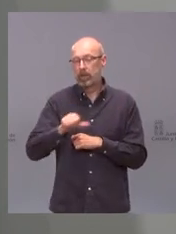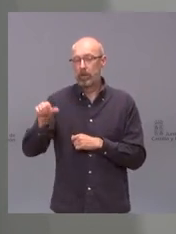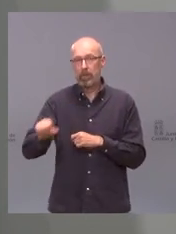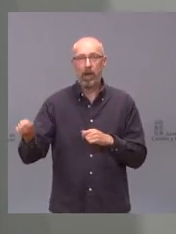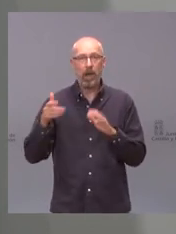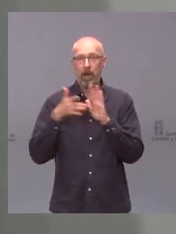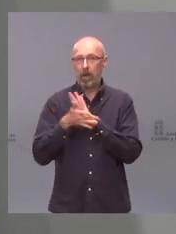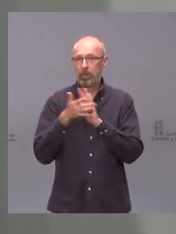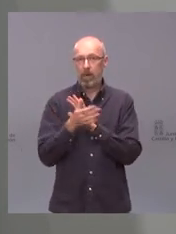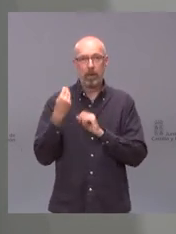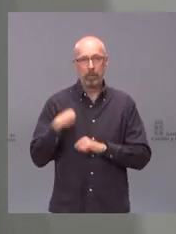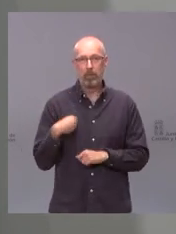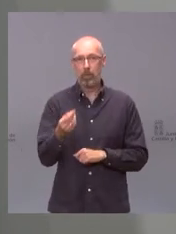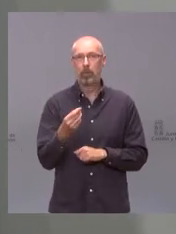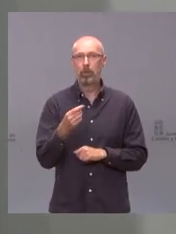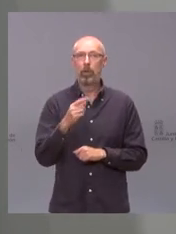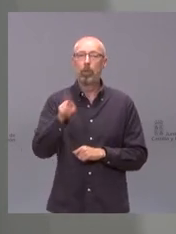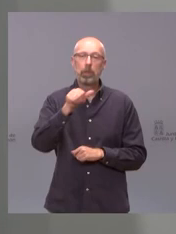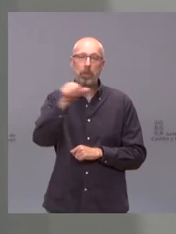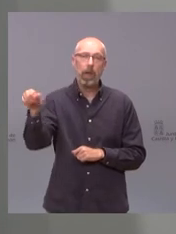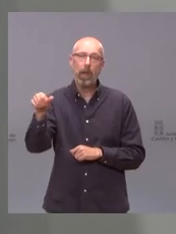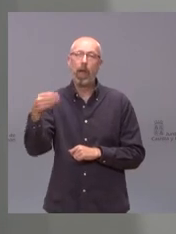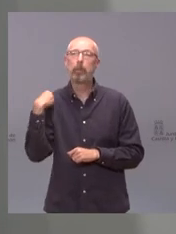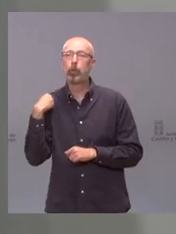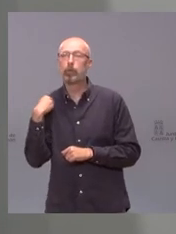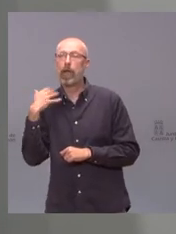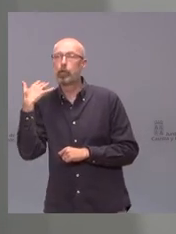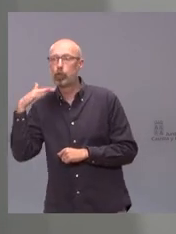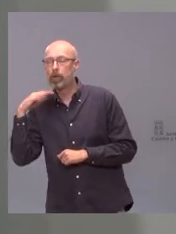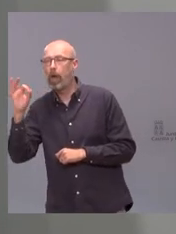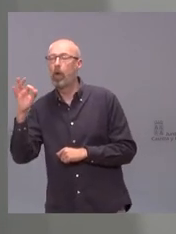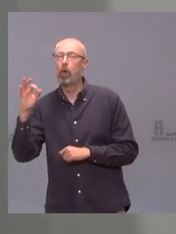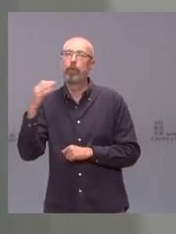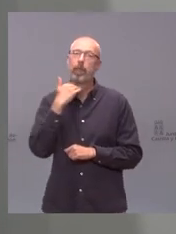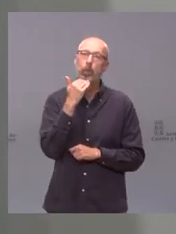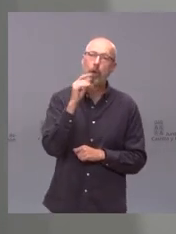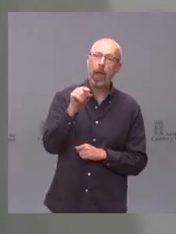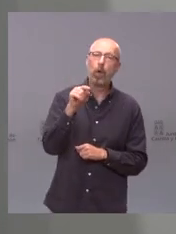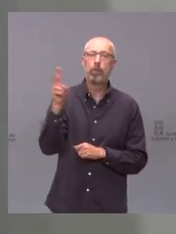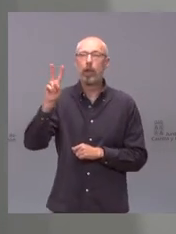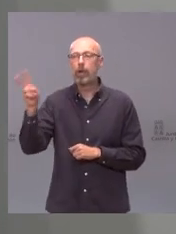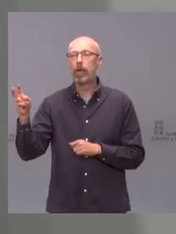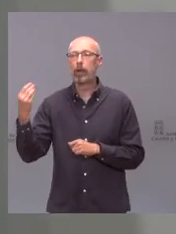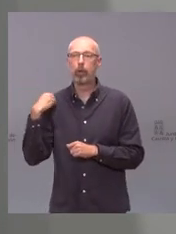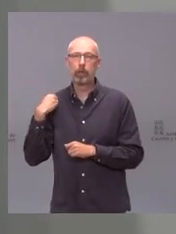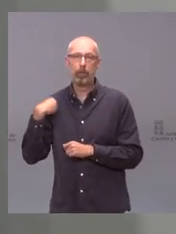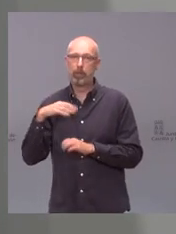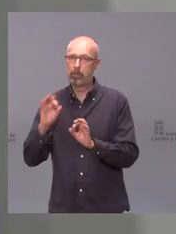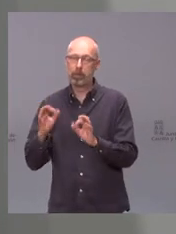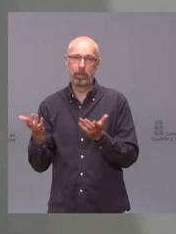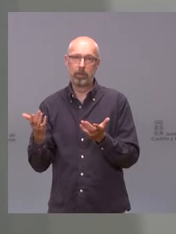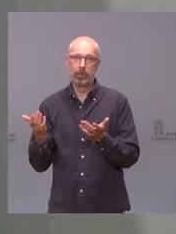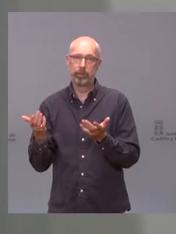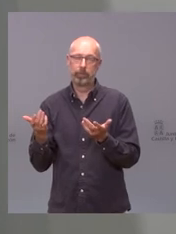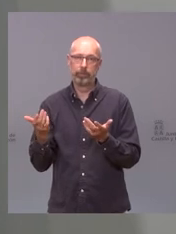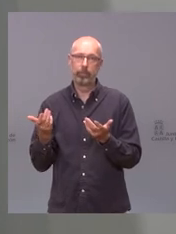y la semana que viene pues si no es León será Soria si no será Zamora y si no será Valladolid pero esa es la